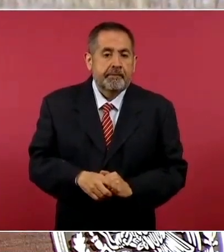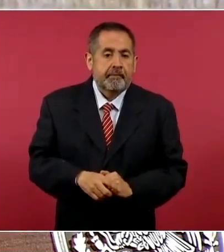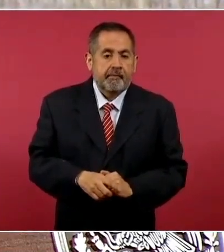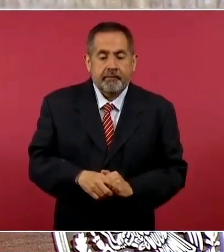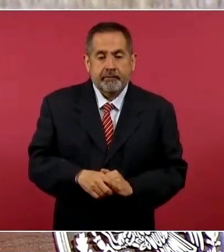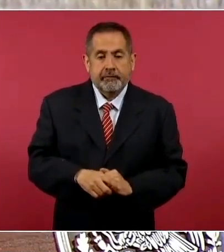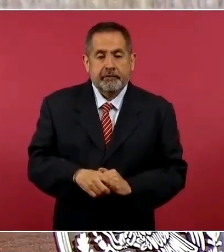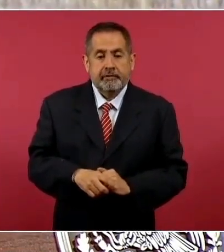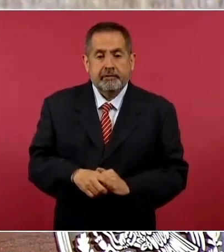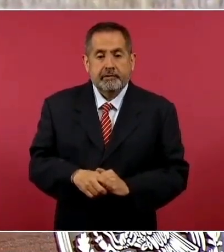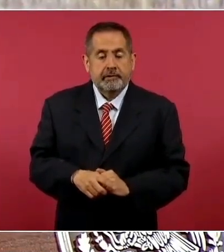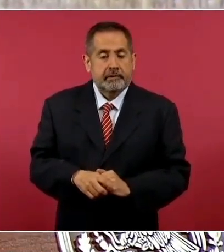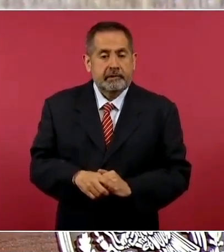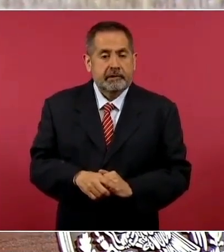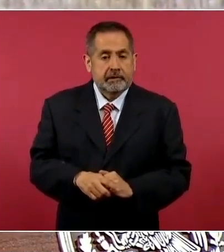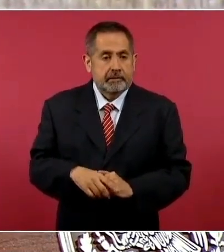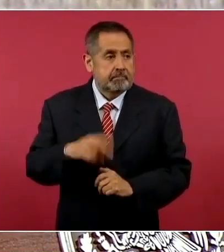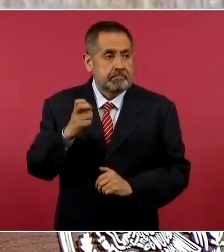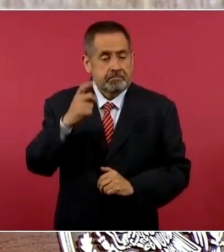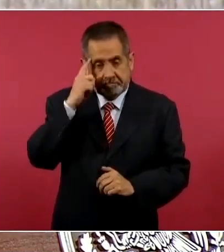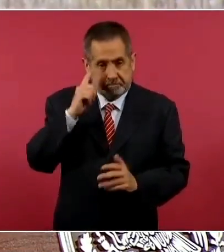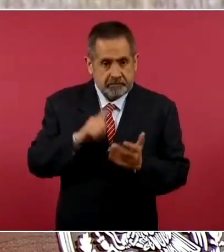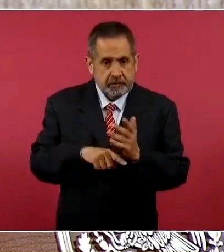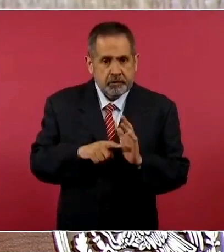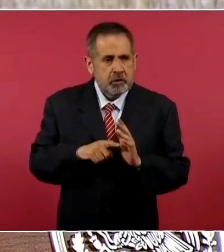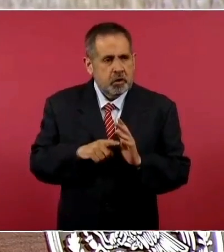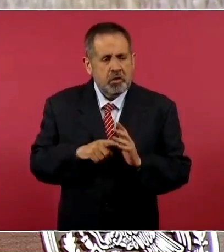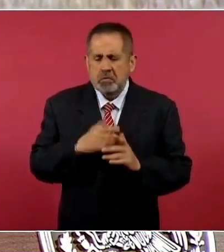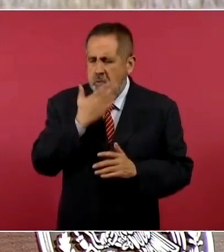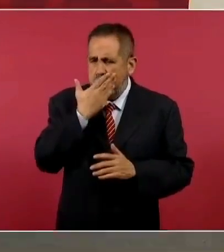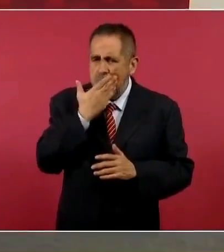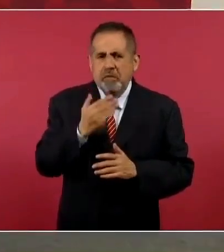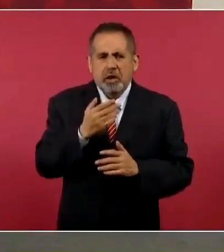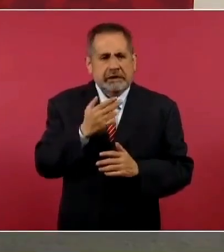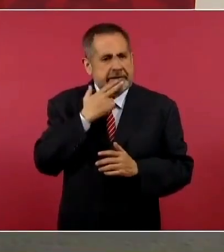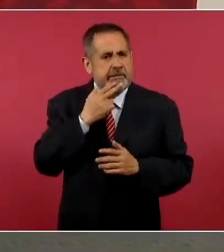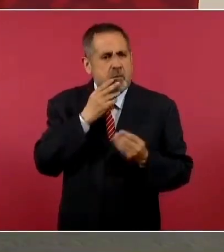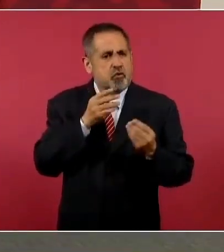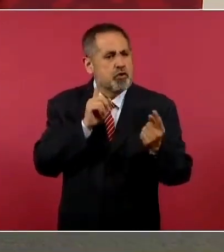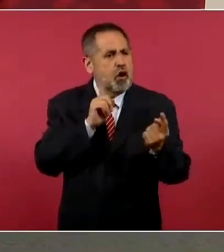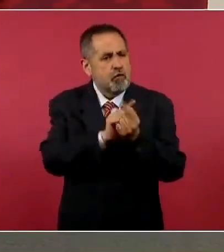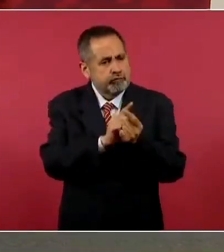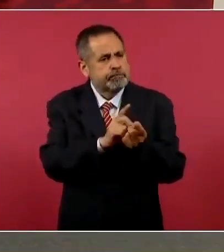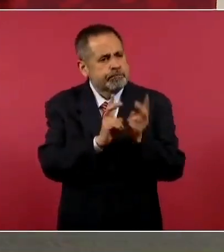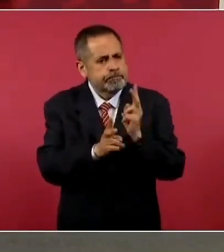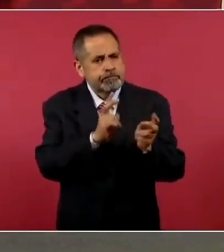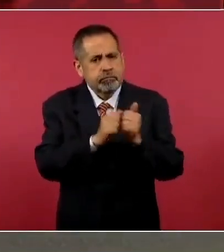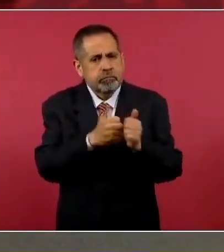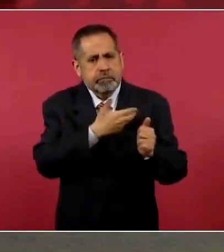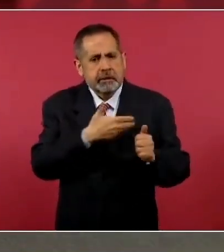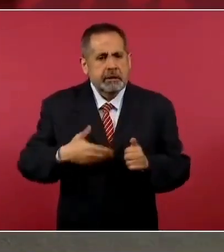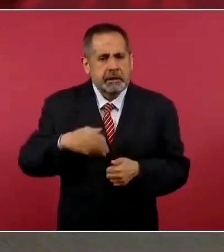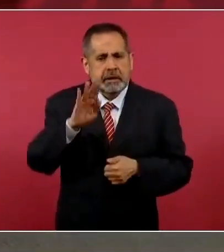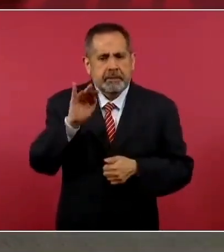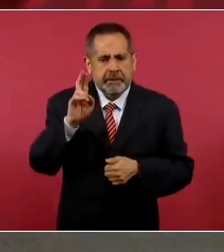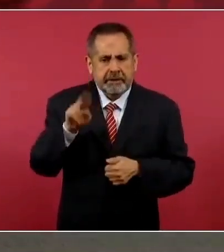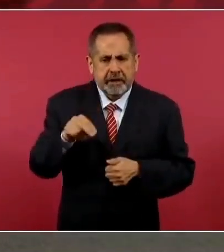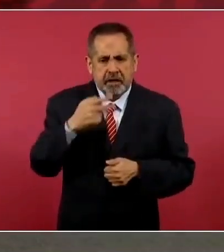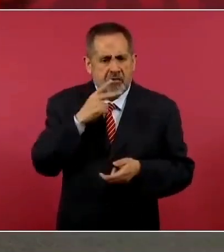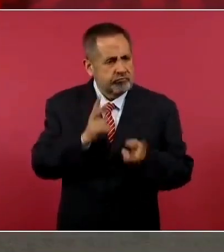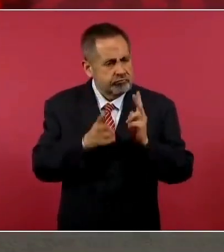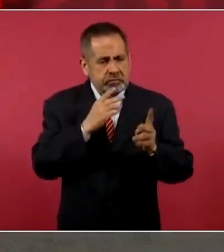va a ser yo creo que muy productivo este encuentro y mañana